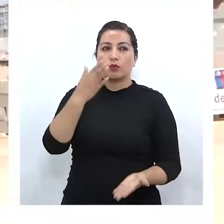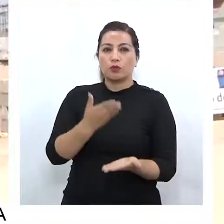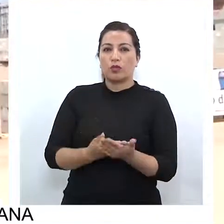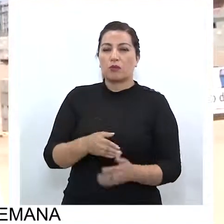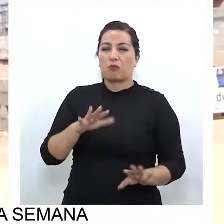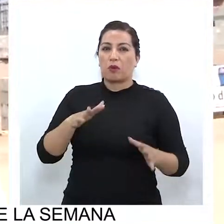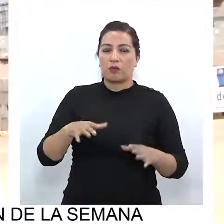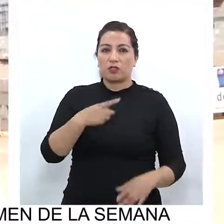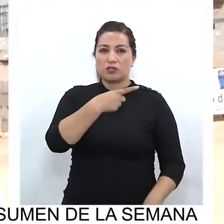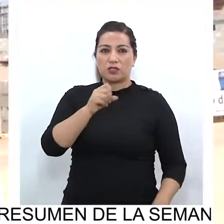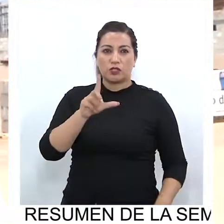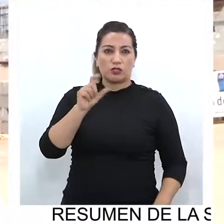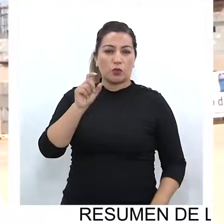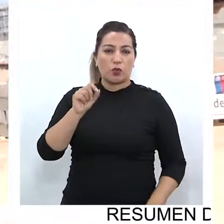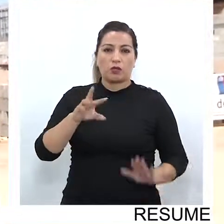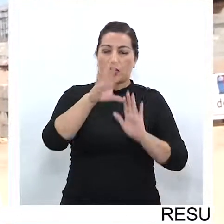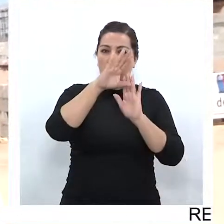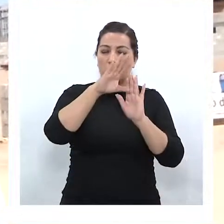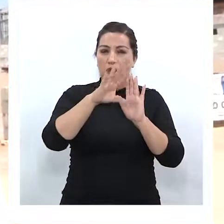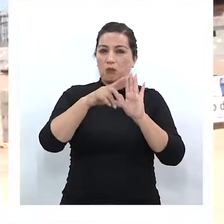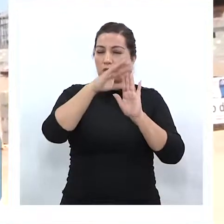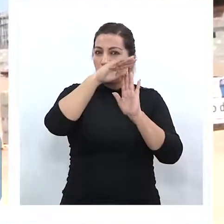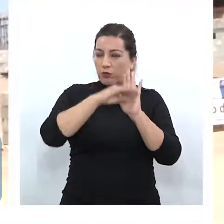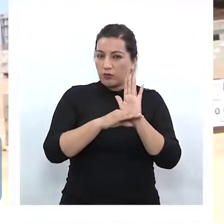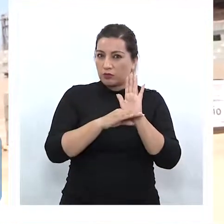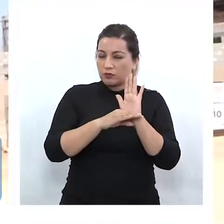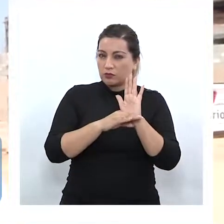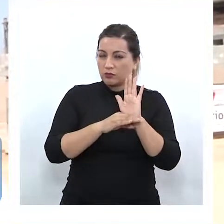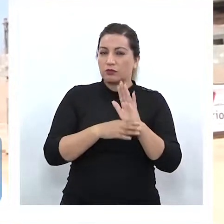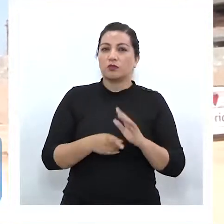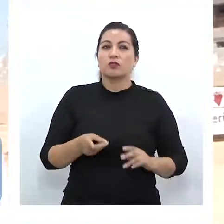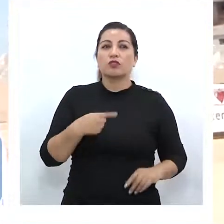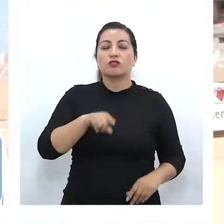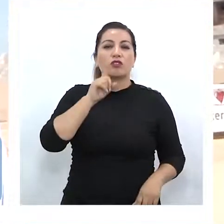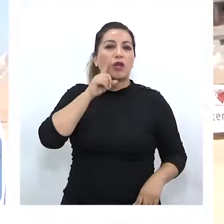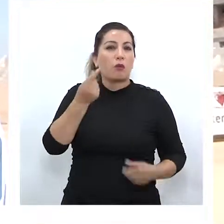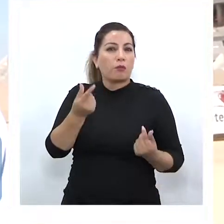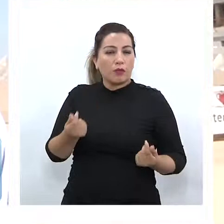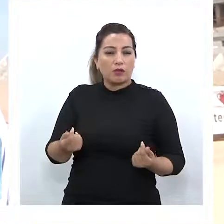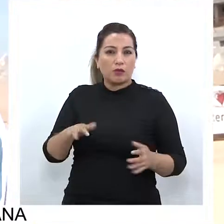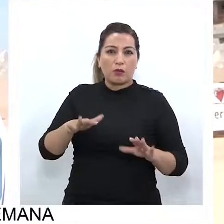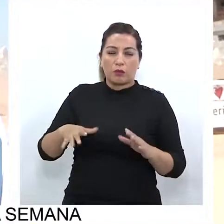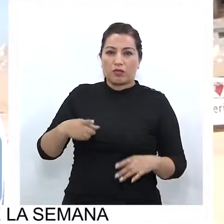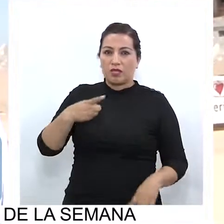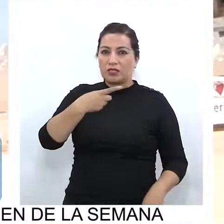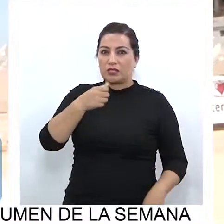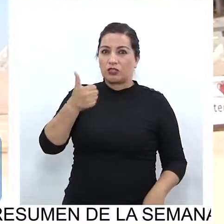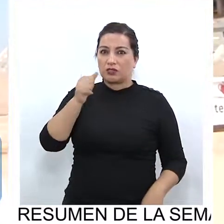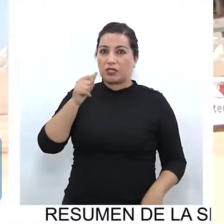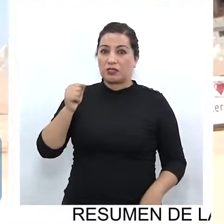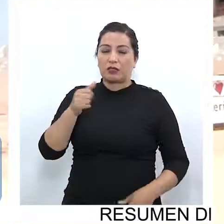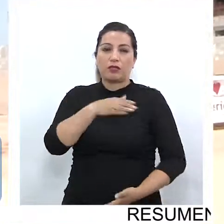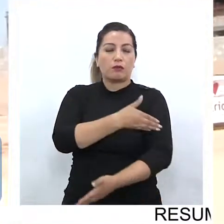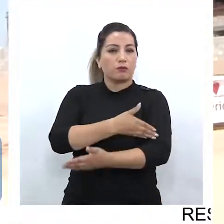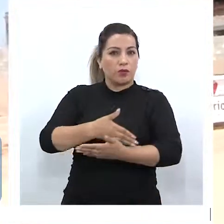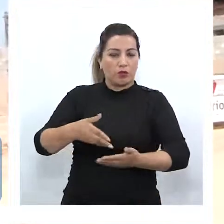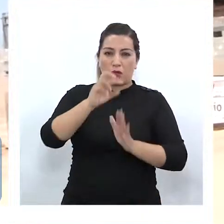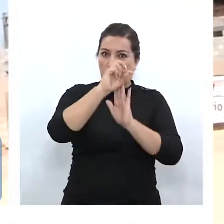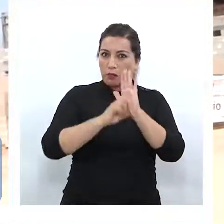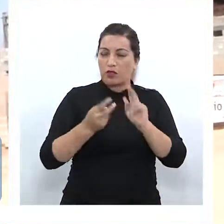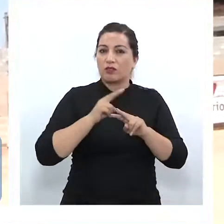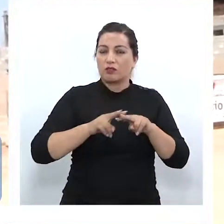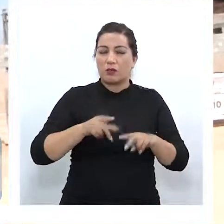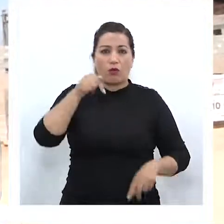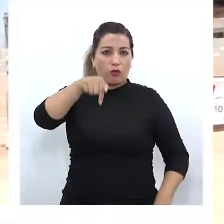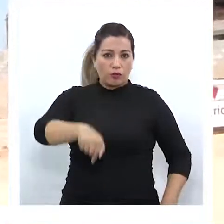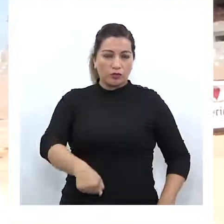Postularon cerca de 150 proyectos para los cuales nosotros disponemos de recursos de alrededor de 160 millones para los